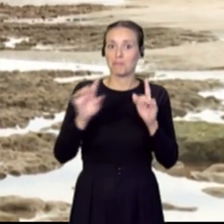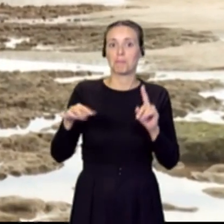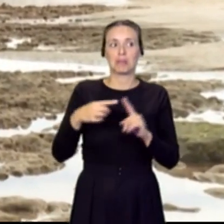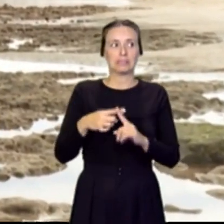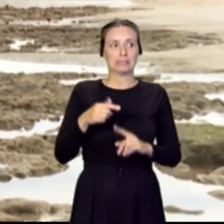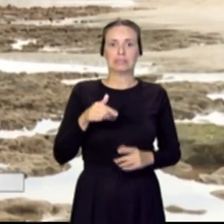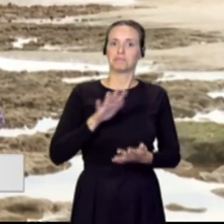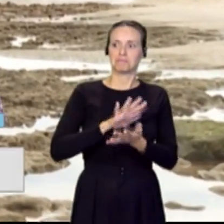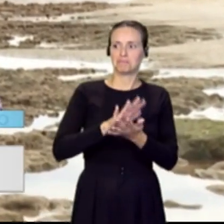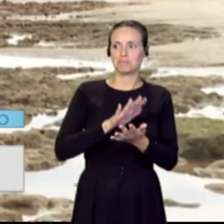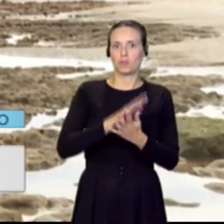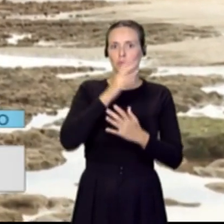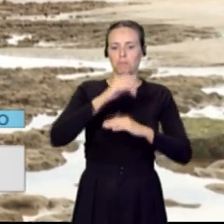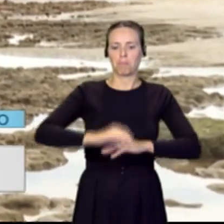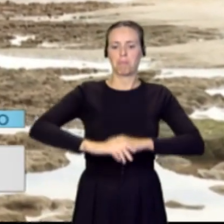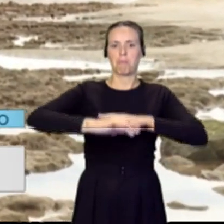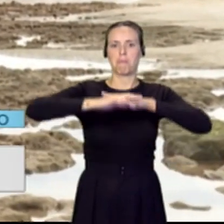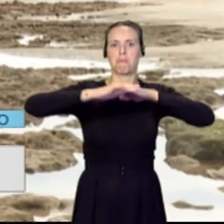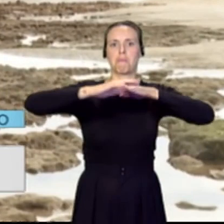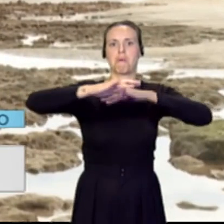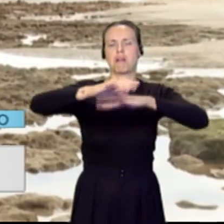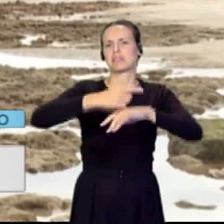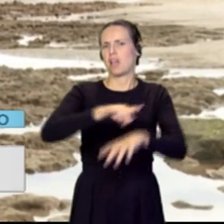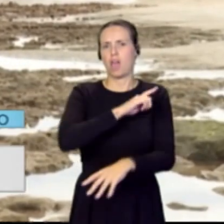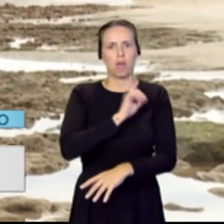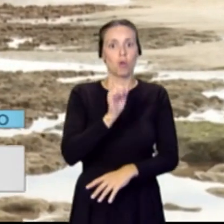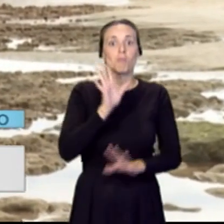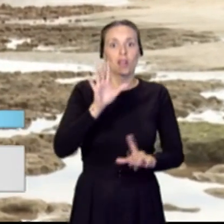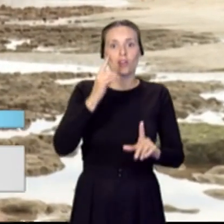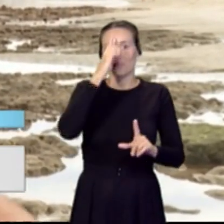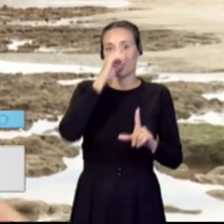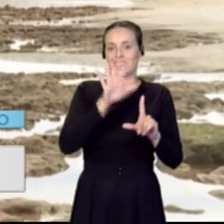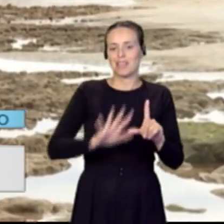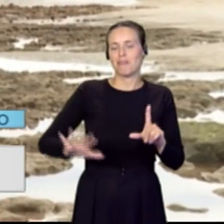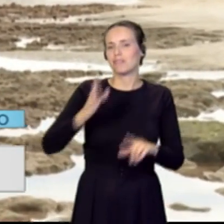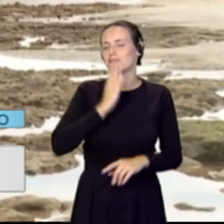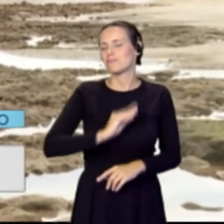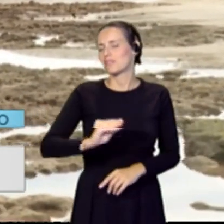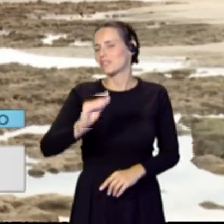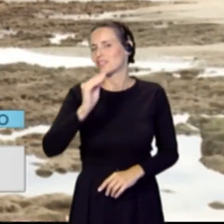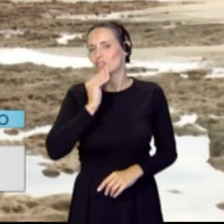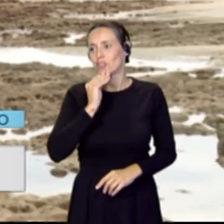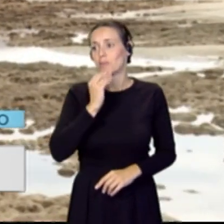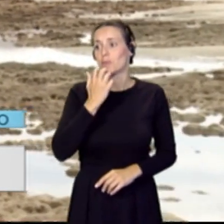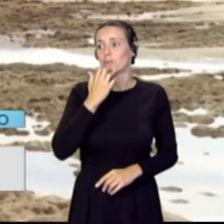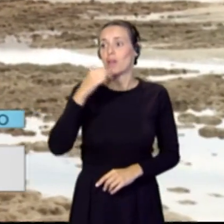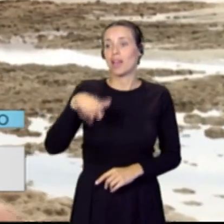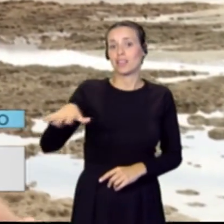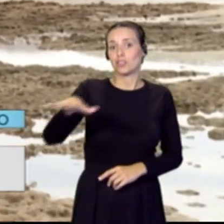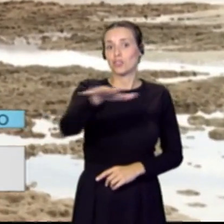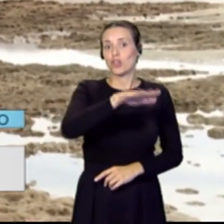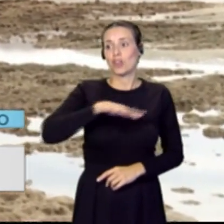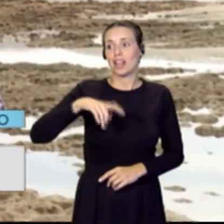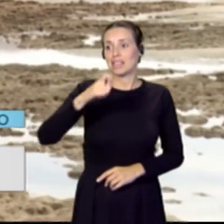no ha habido esos rebosos y nos está dejando unas imágenes preciosas, muy hermosas en entornos como este, la playa de las canteras, pero también